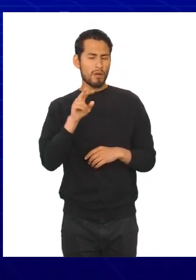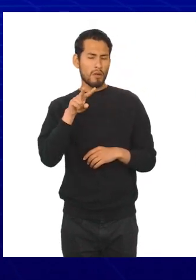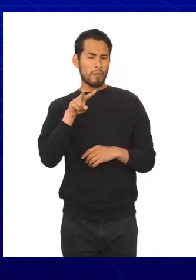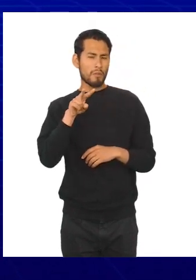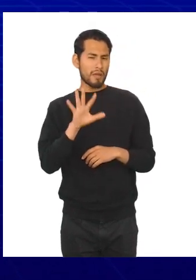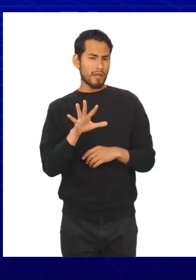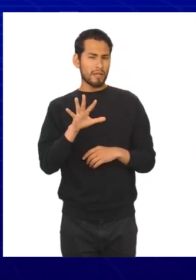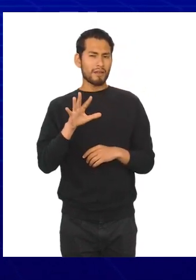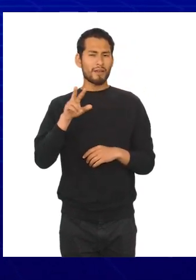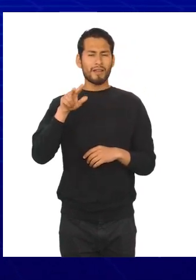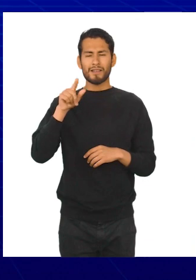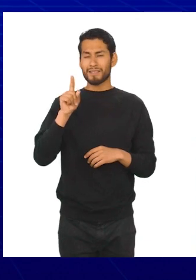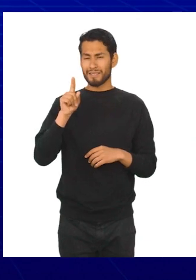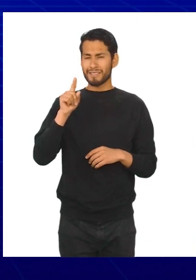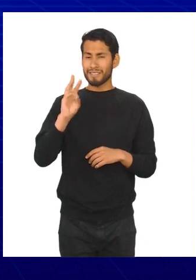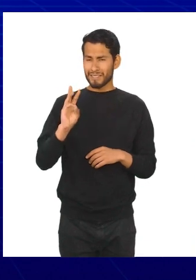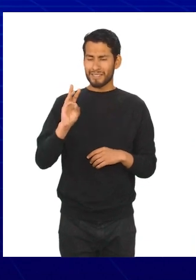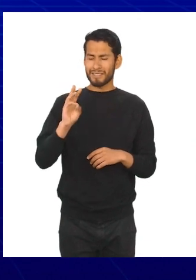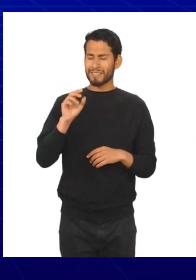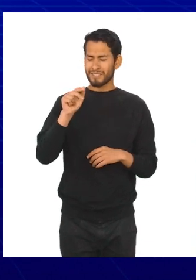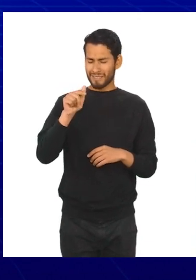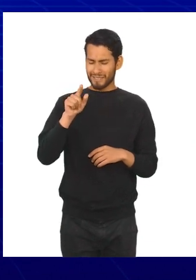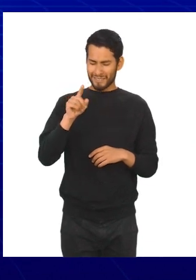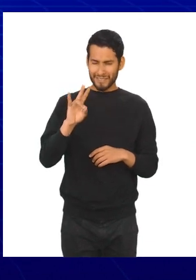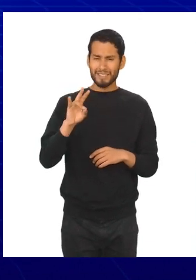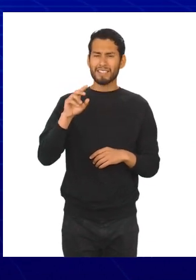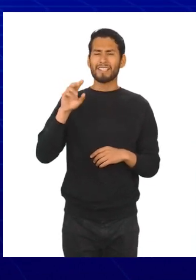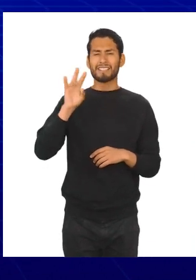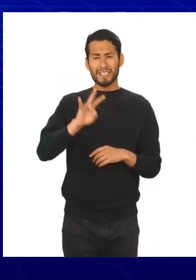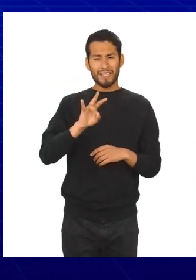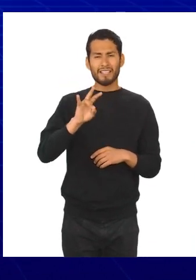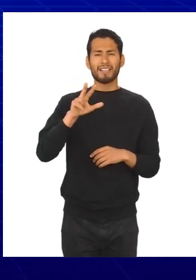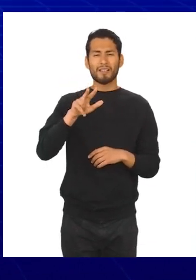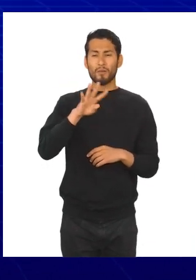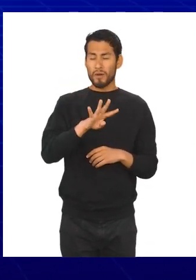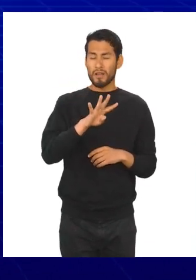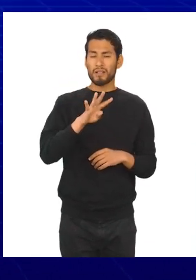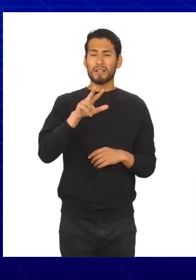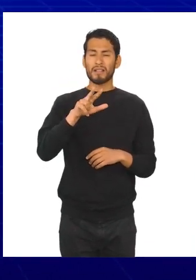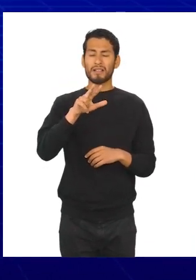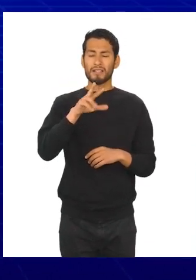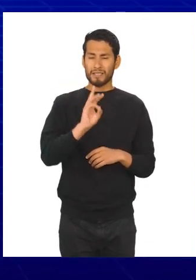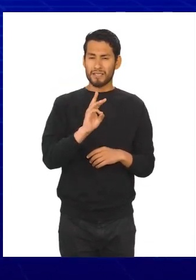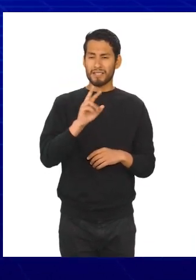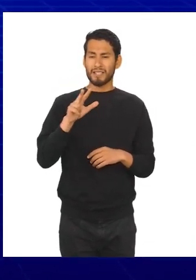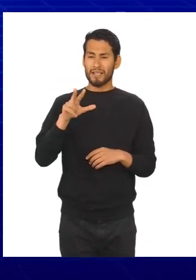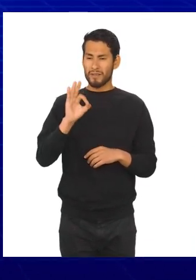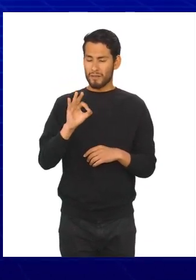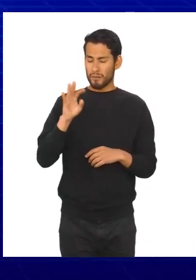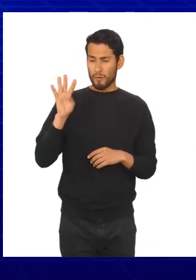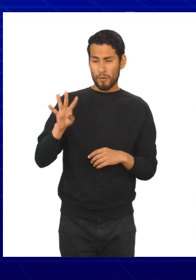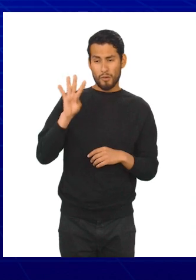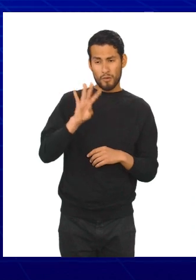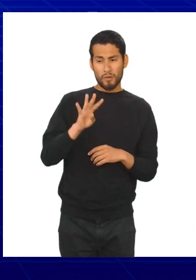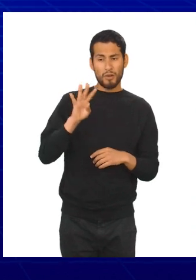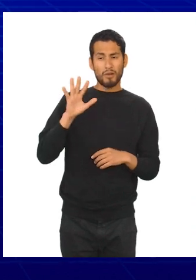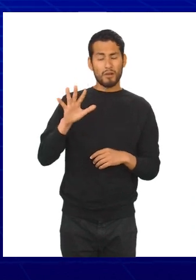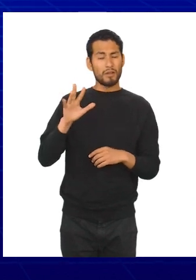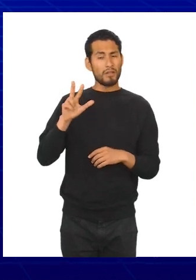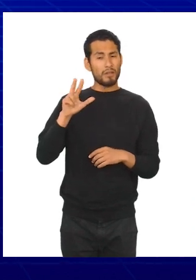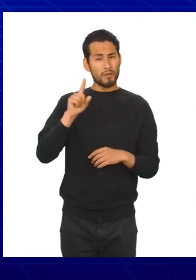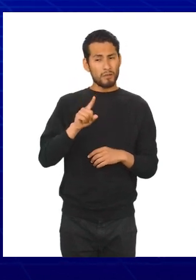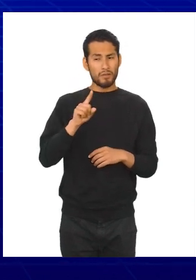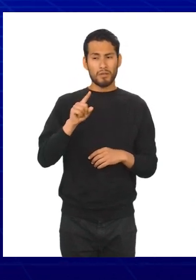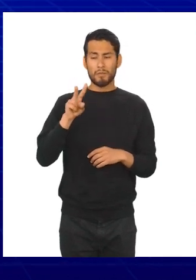29, 25, 17, 7, 34, 36, 39, 44,